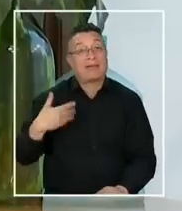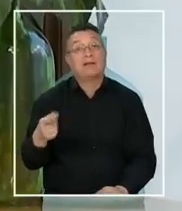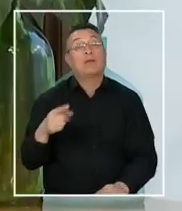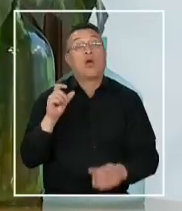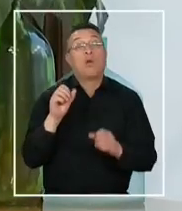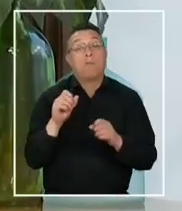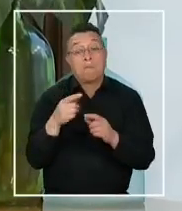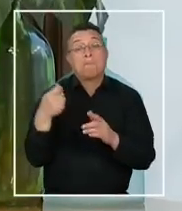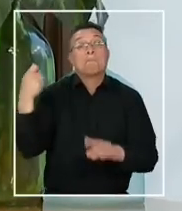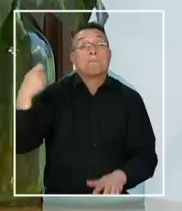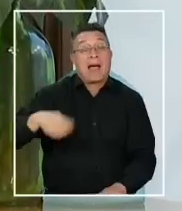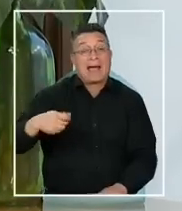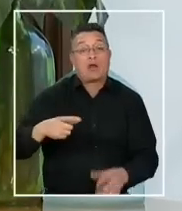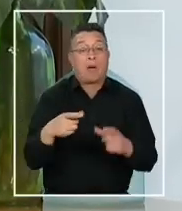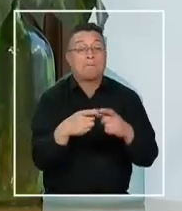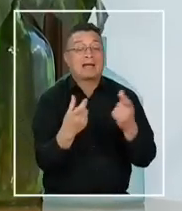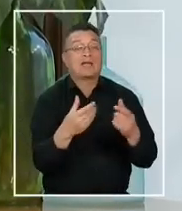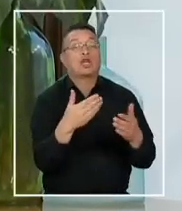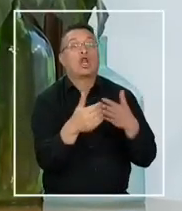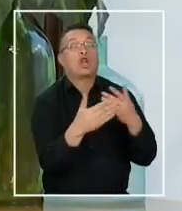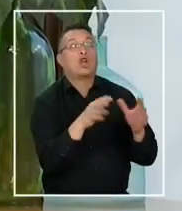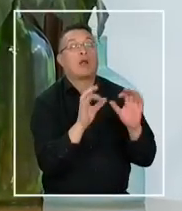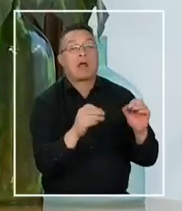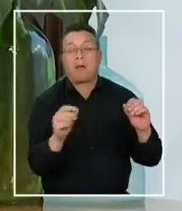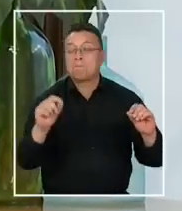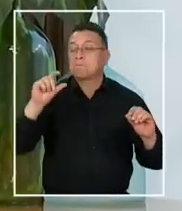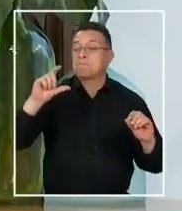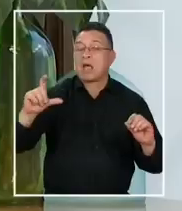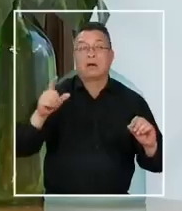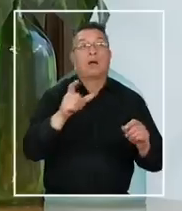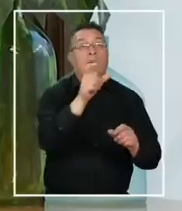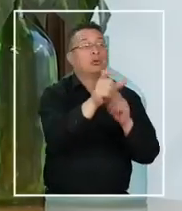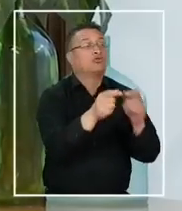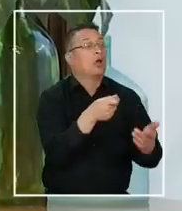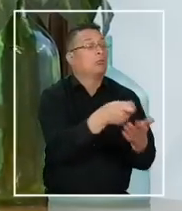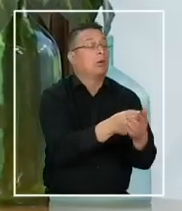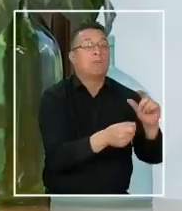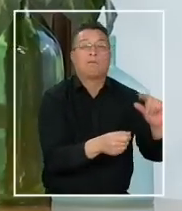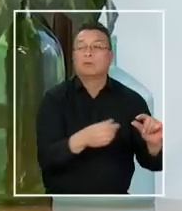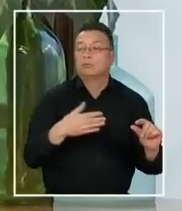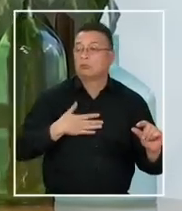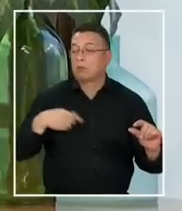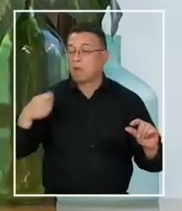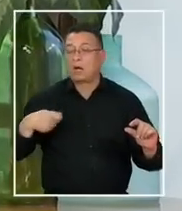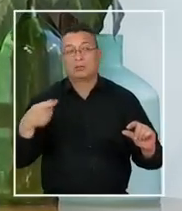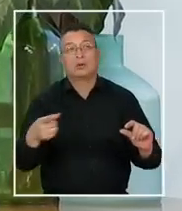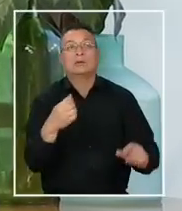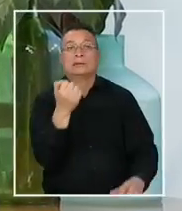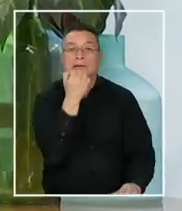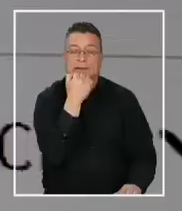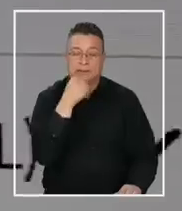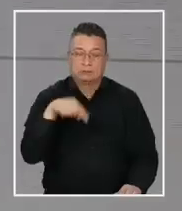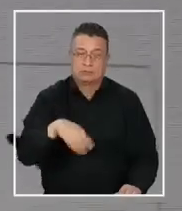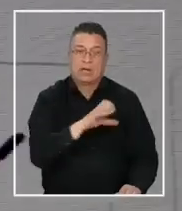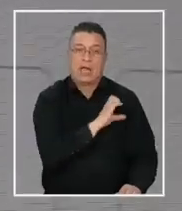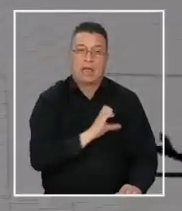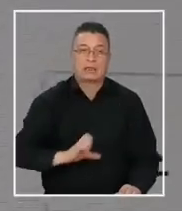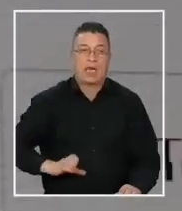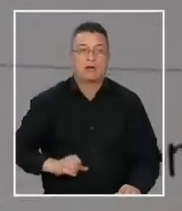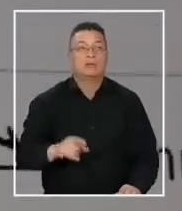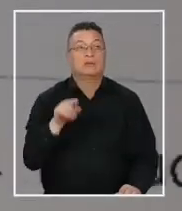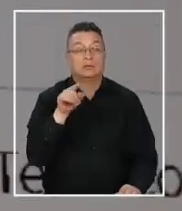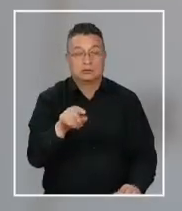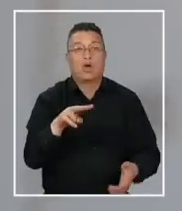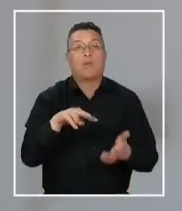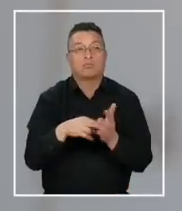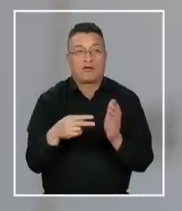es más caro que un pasaje común y corriente comprado por una persona normal. Aquí estamos fallando como Estado. Plantean que se